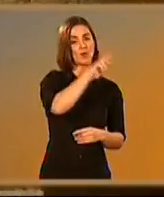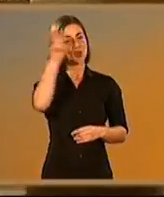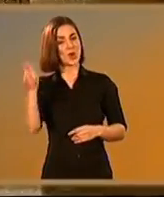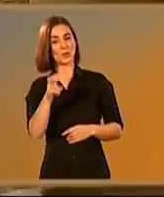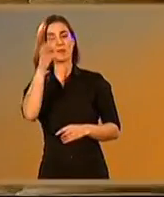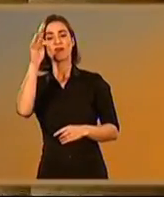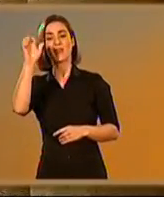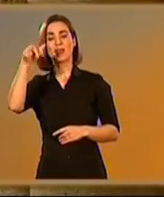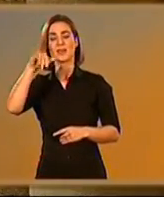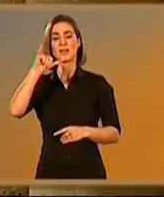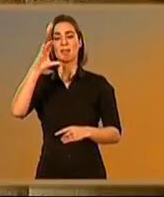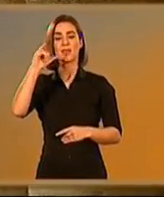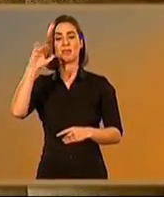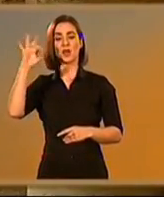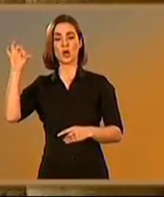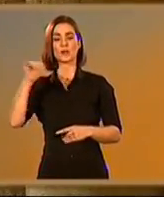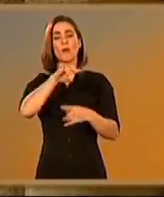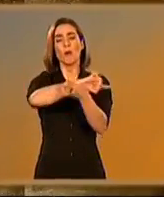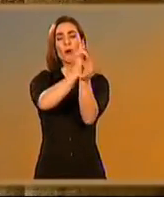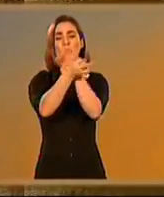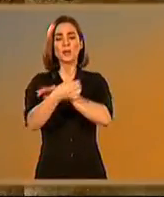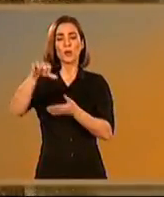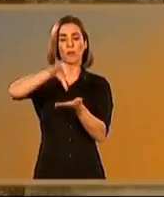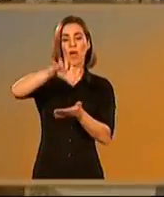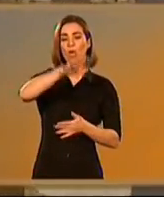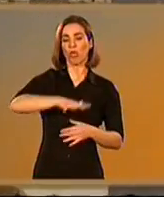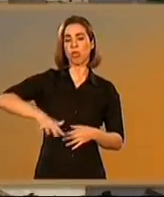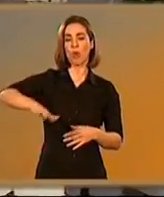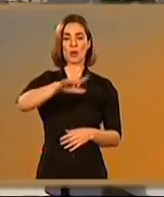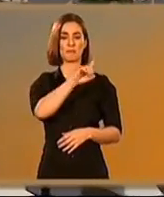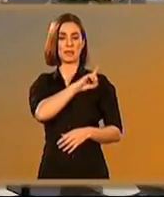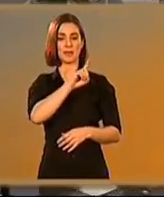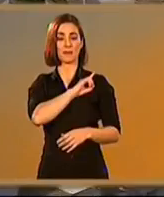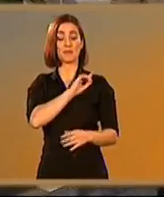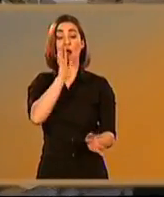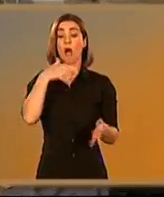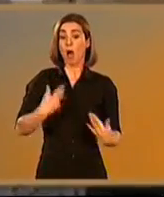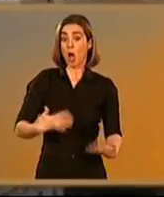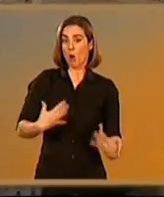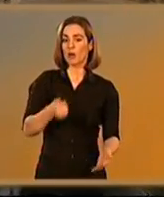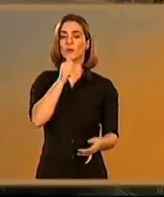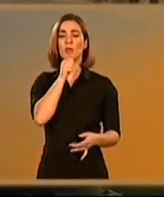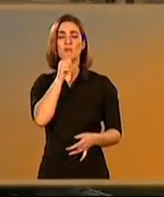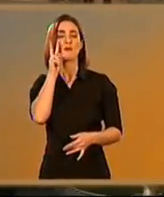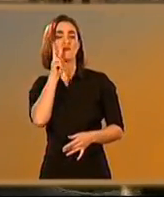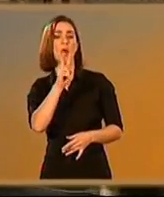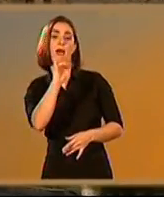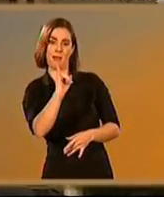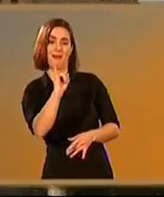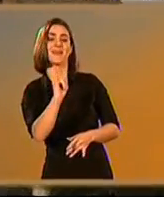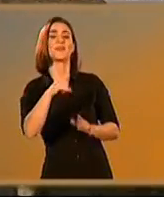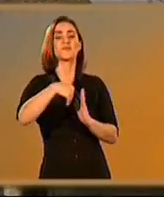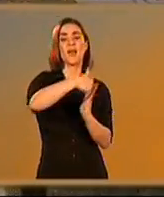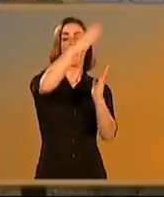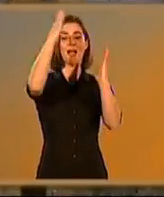Encerrada entre sillares romanos, Carmo florecía de la mano de Tartesios y Fenicios, convirtiéndose en un estratégico enclave militar,